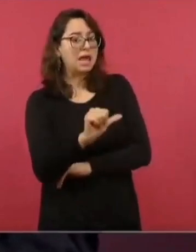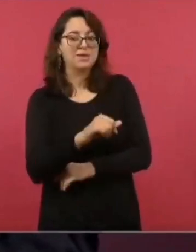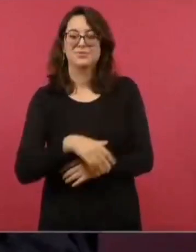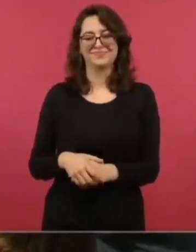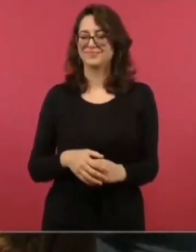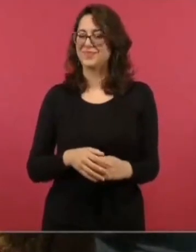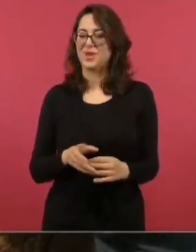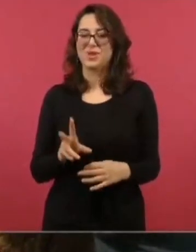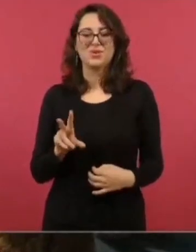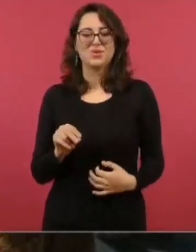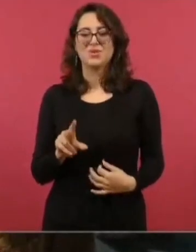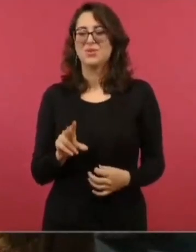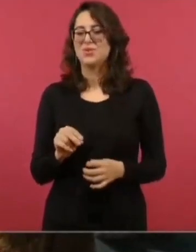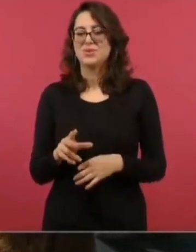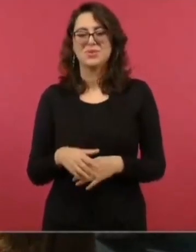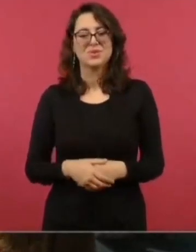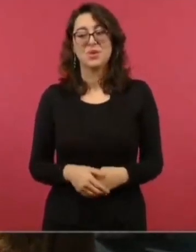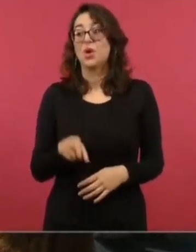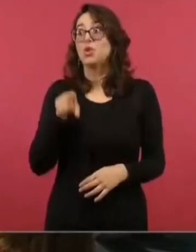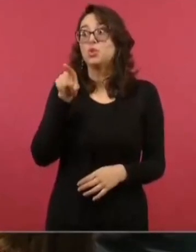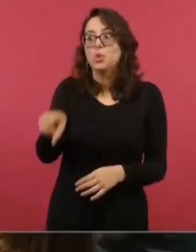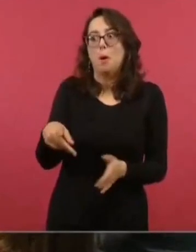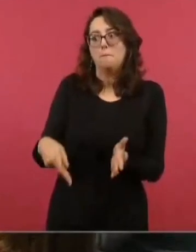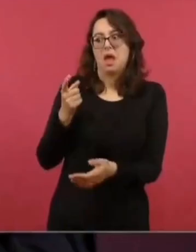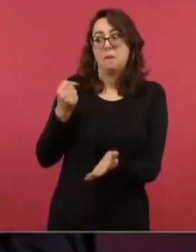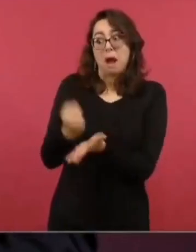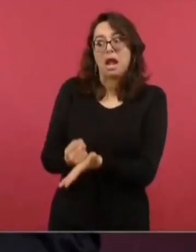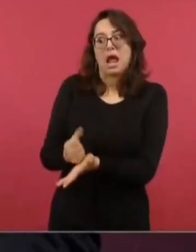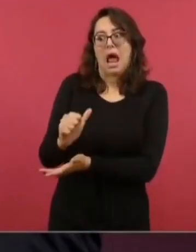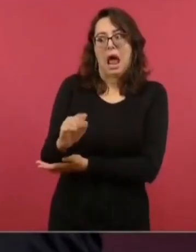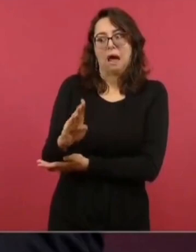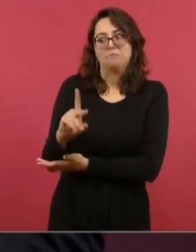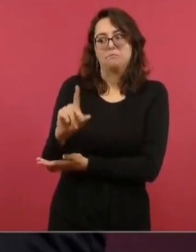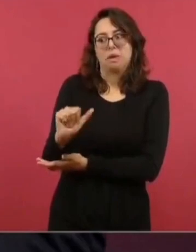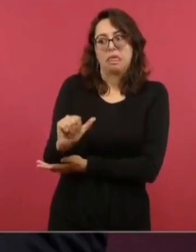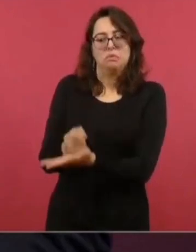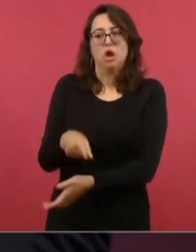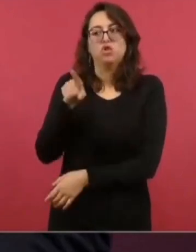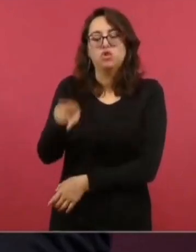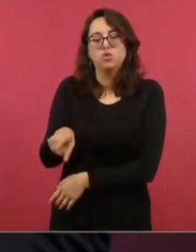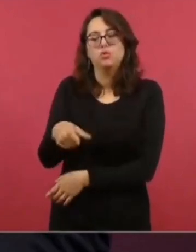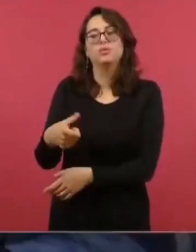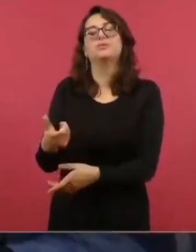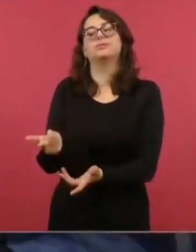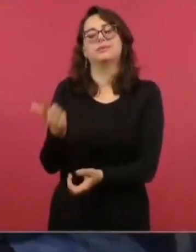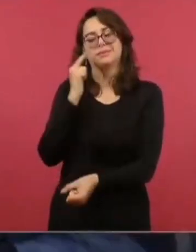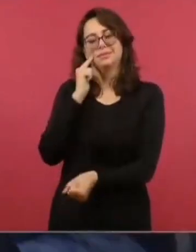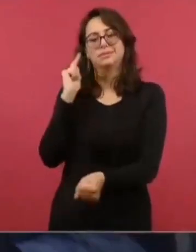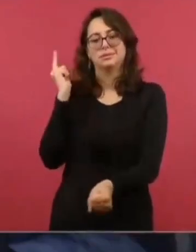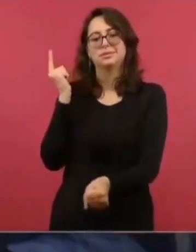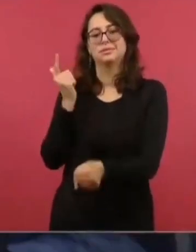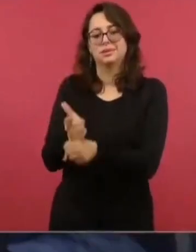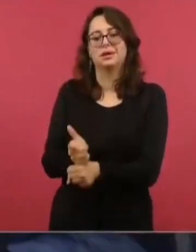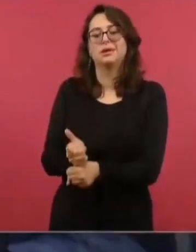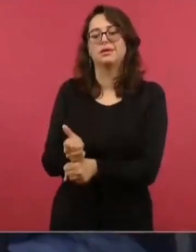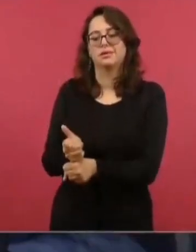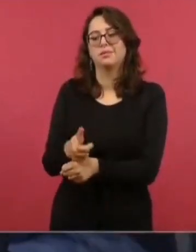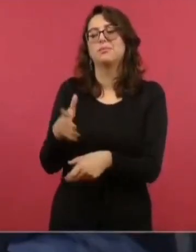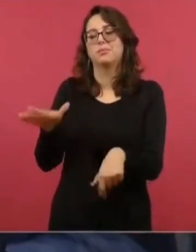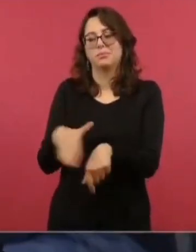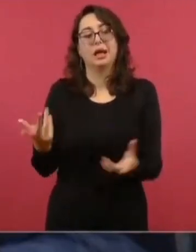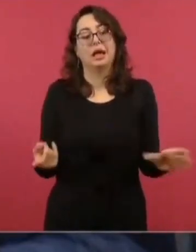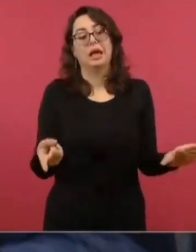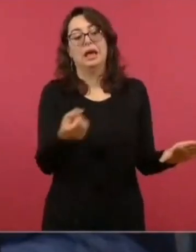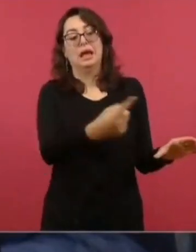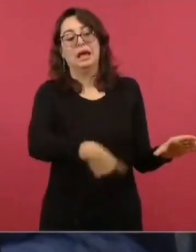mencionando, porque los conservadores corruptos, los que tenían el negocio de la venta de las medicinas y de las